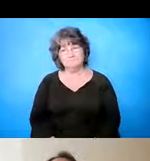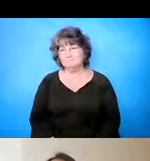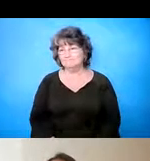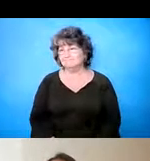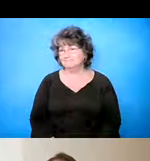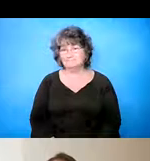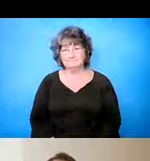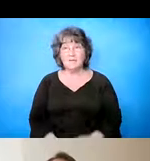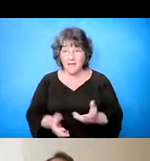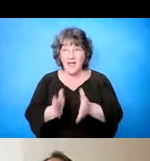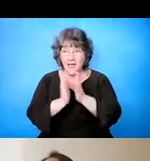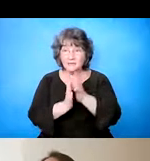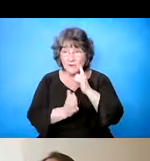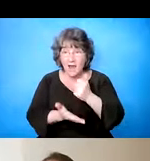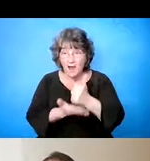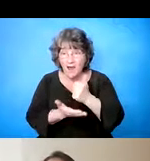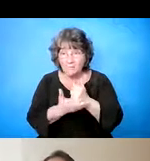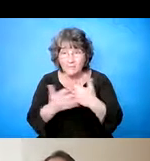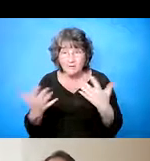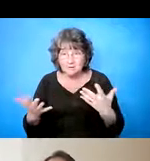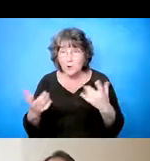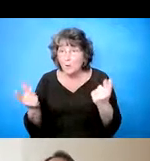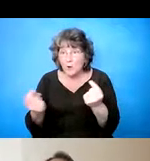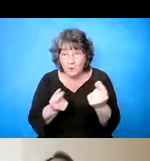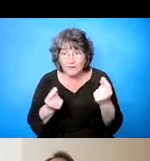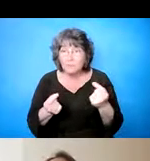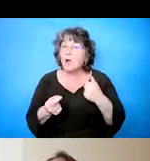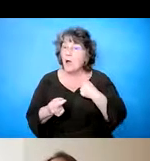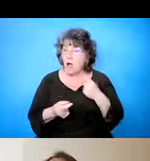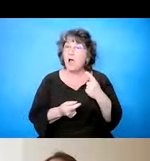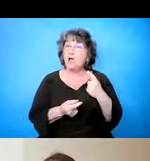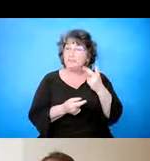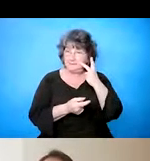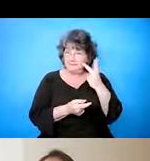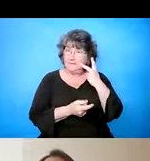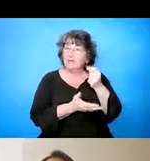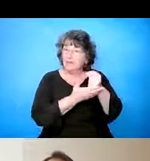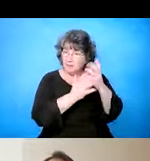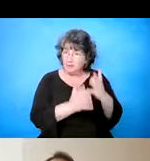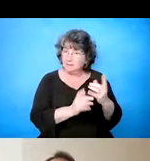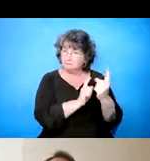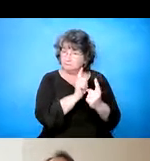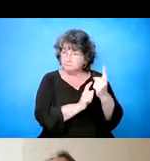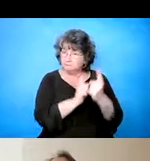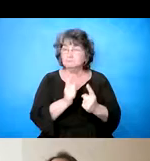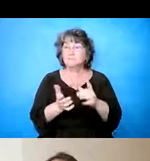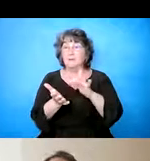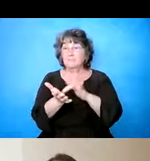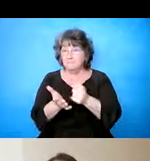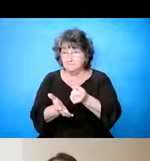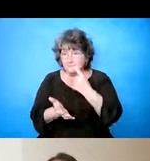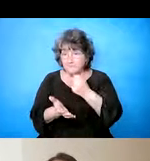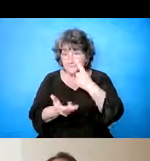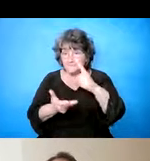Y yo pedí ayuda. Yo ve, veo un terapista, yo tomo medicamento